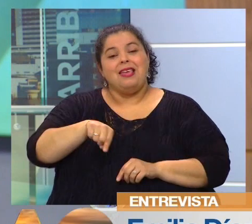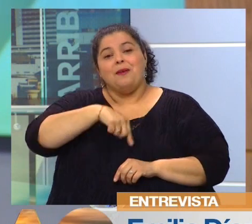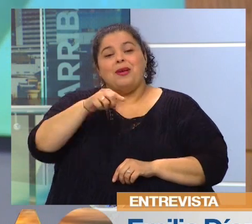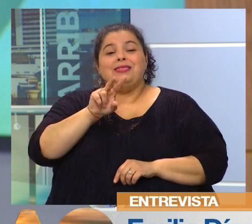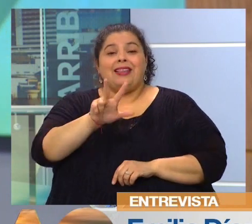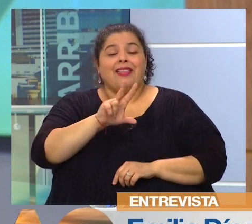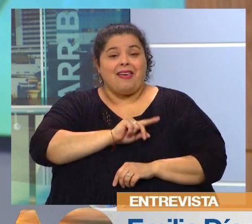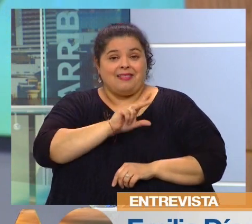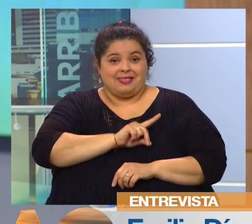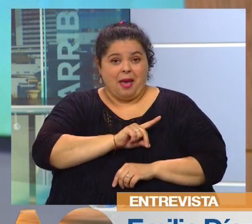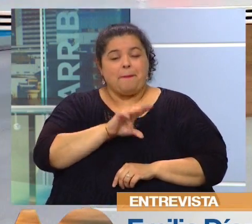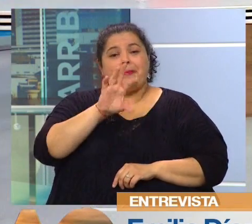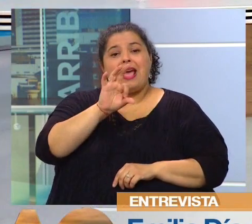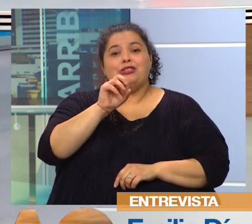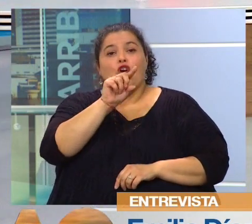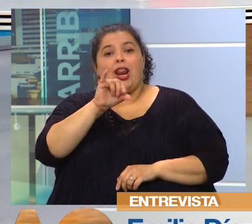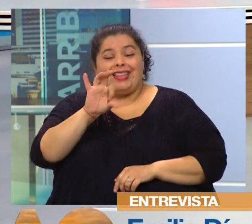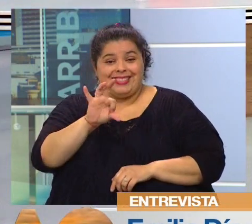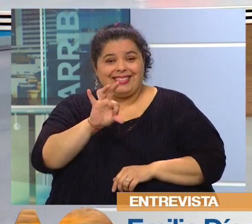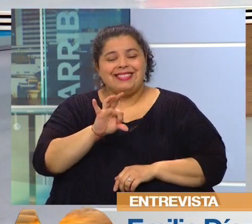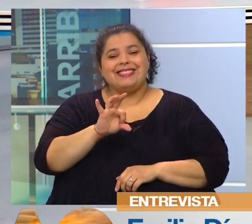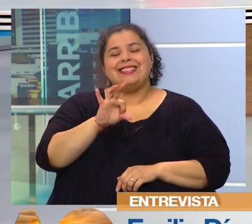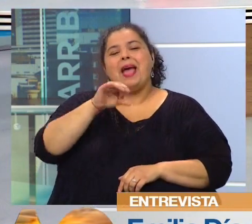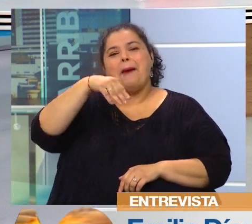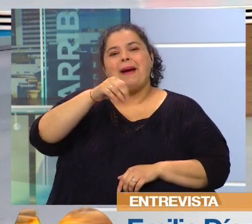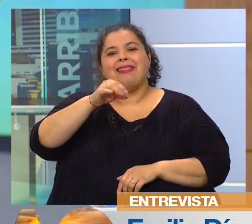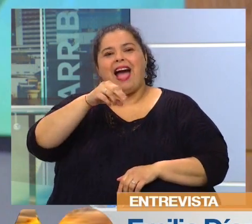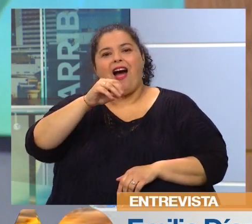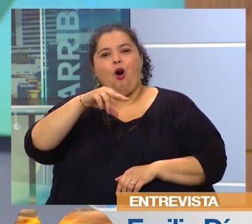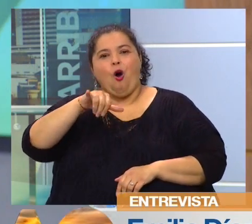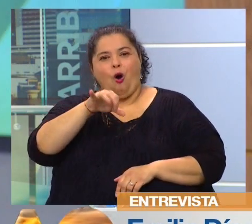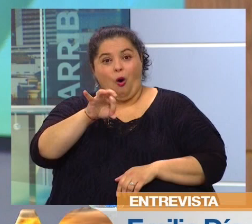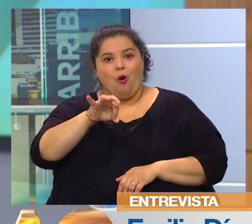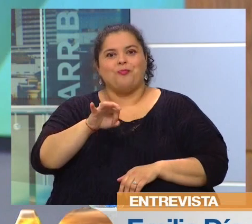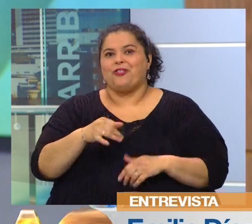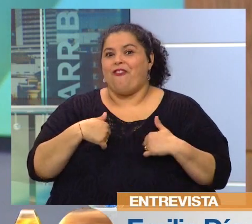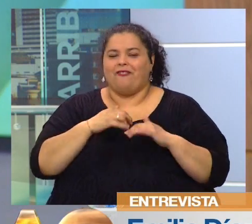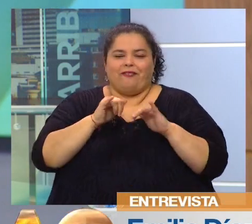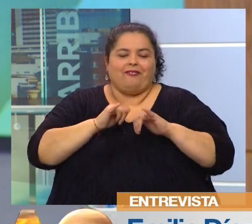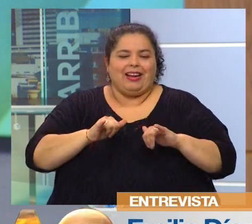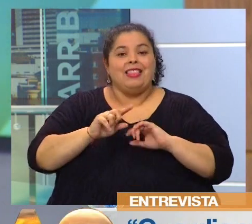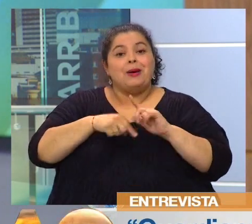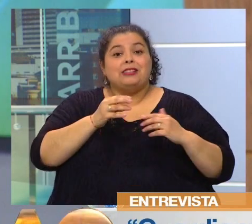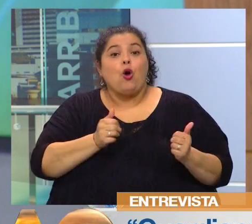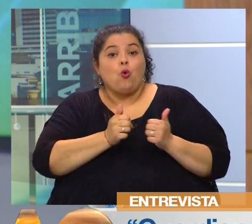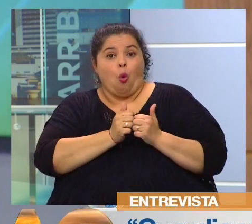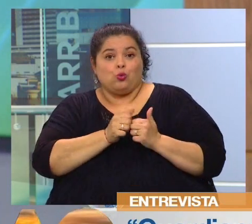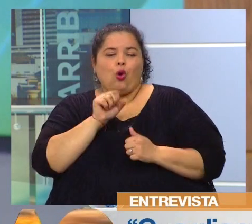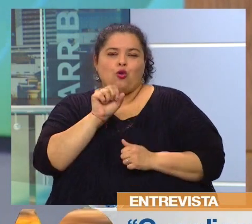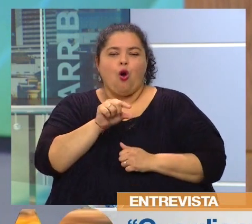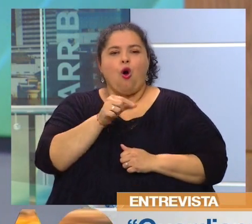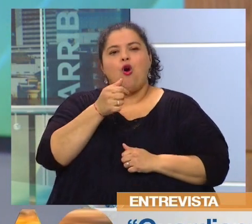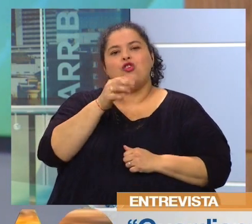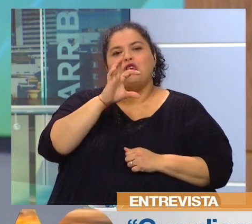de Mataojo. Qué lindo. Ay, copada, pará. Y después voy a presentar junto a Alejandra González Soca, que es una artista